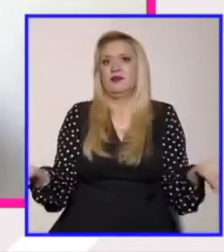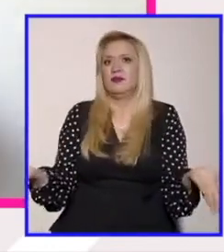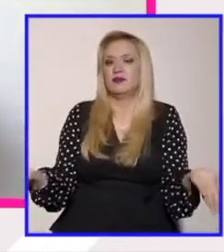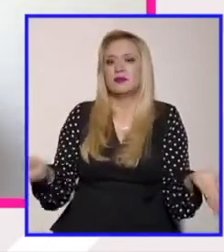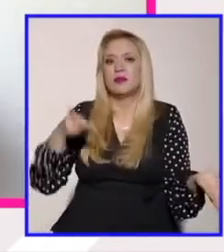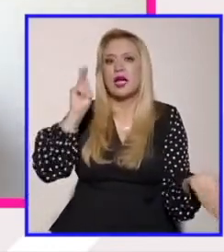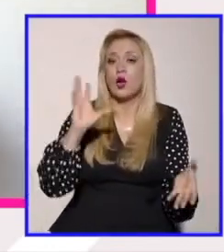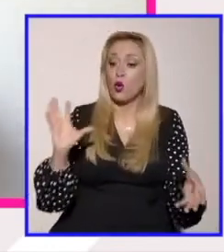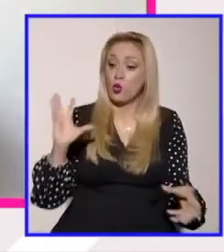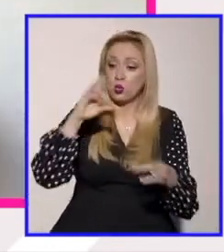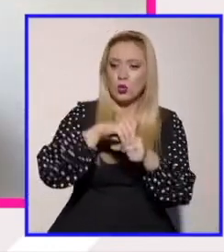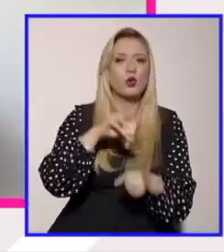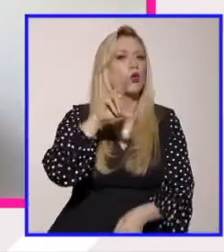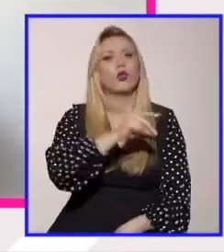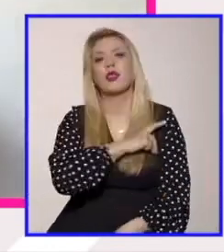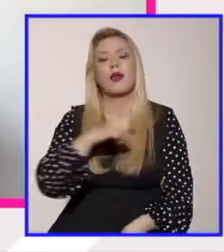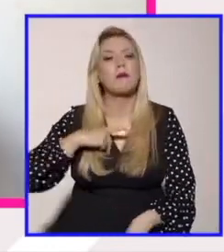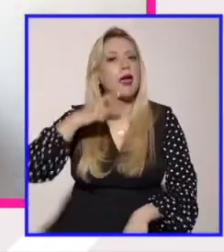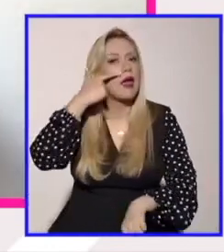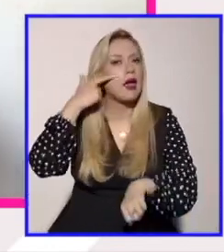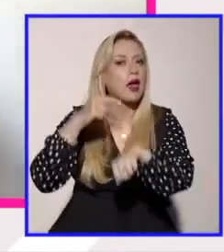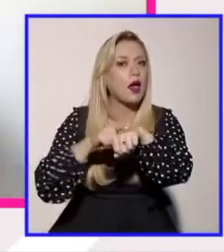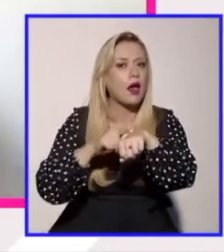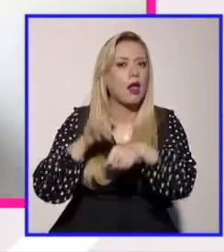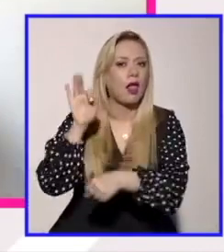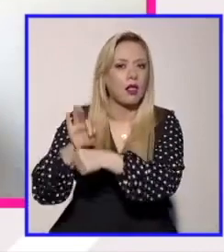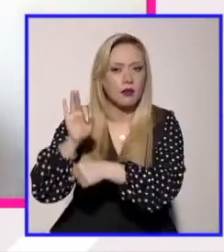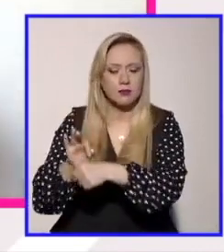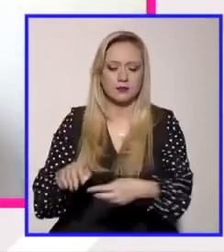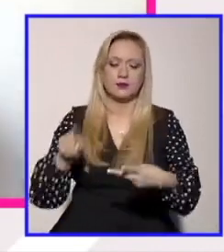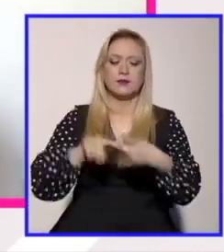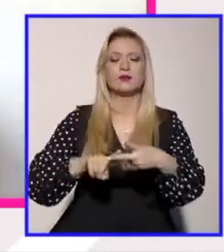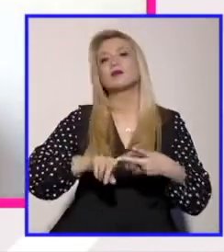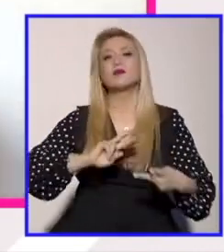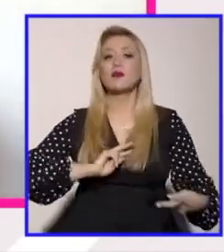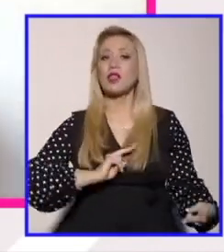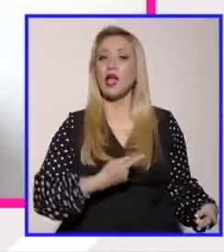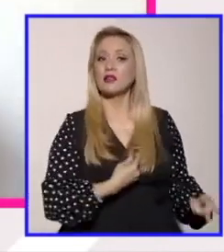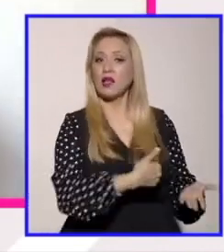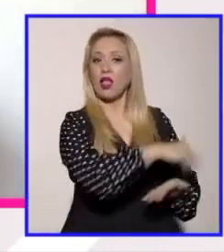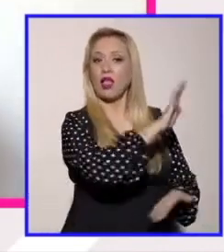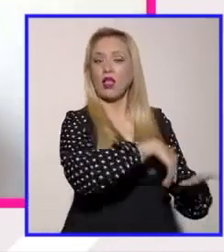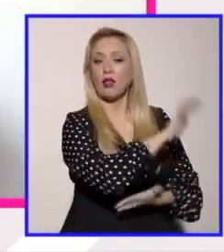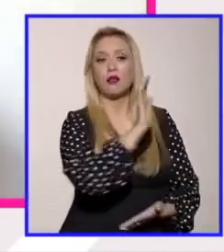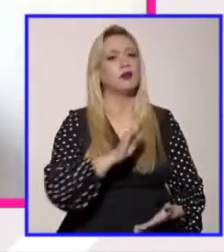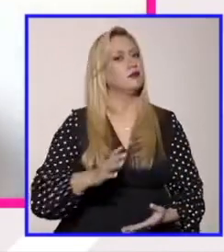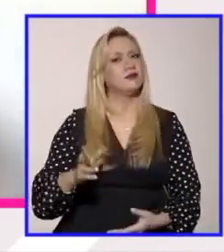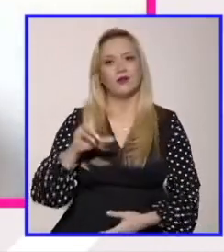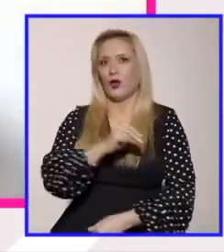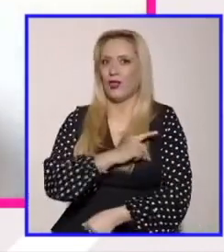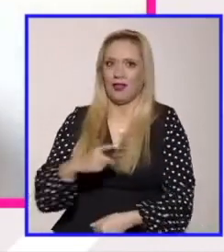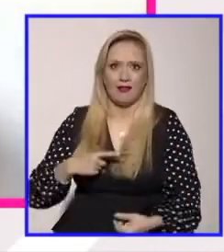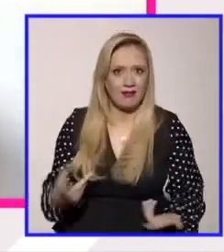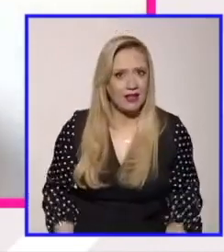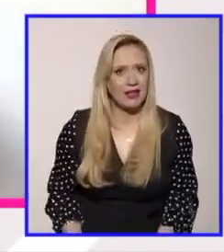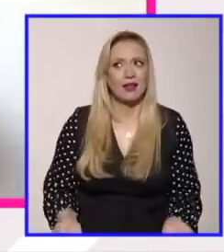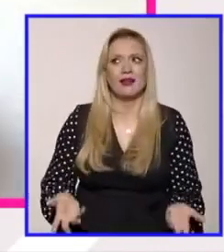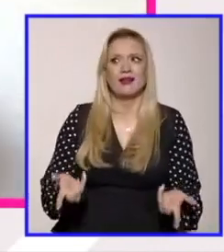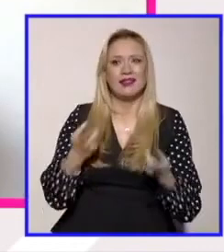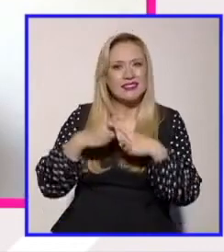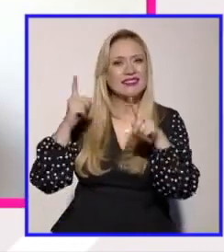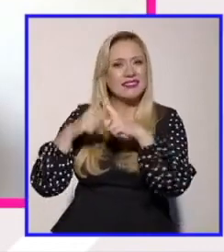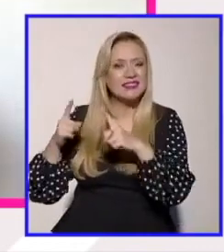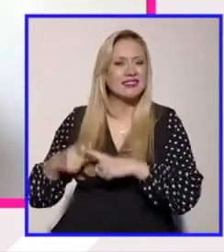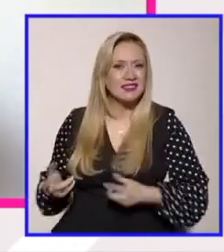es transfeminismo creo que vale la pena todavía esa batalla algo que dijo